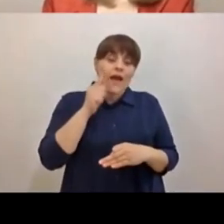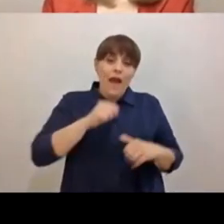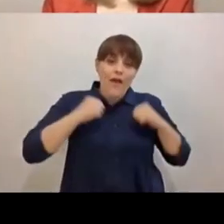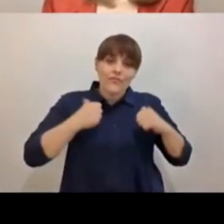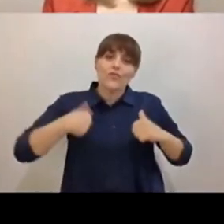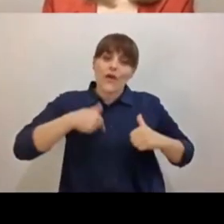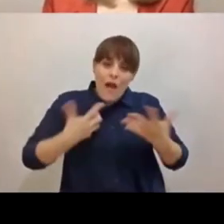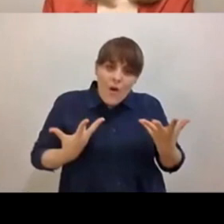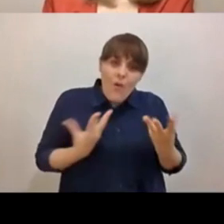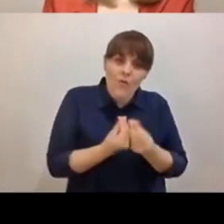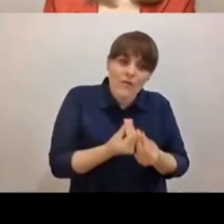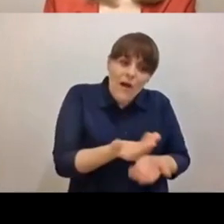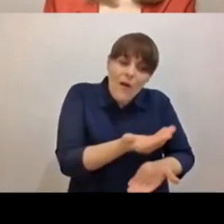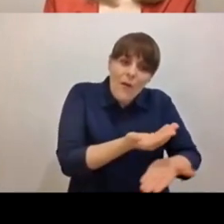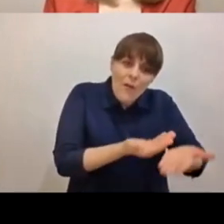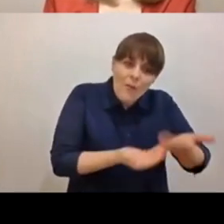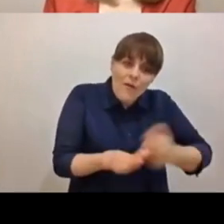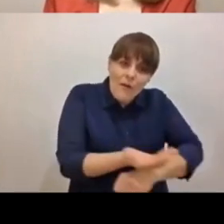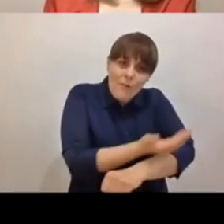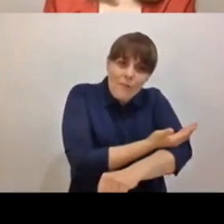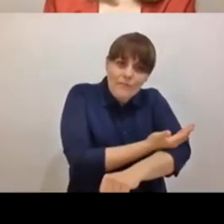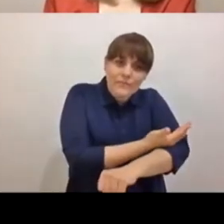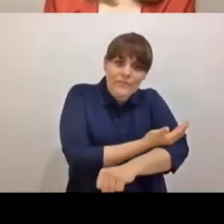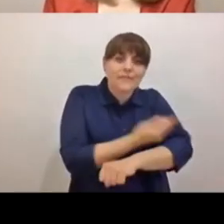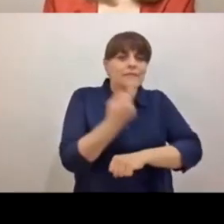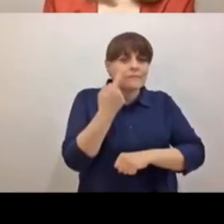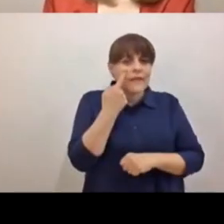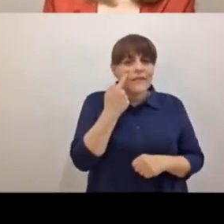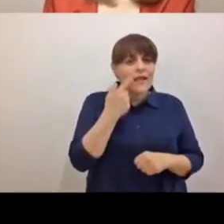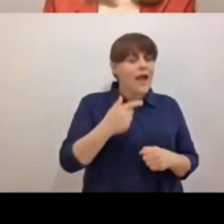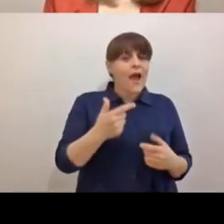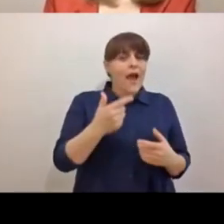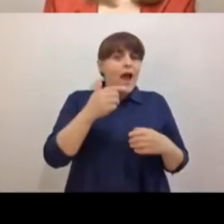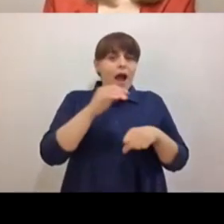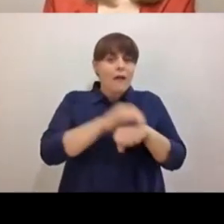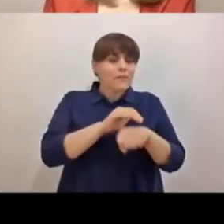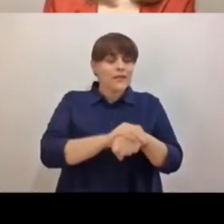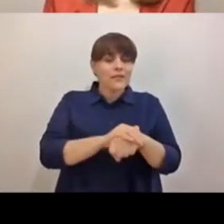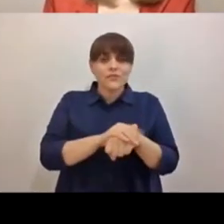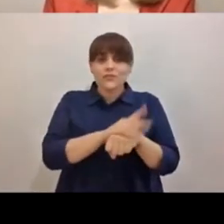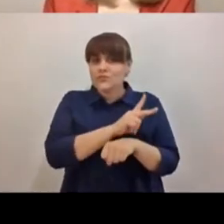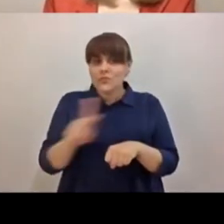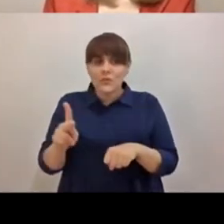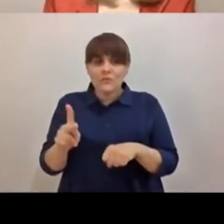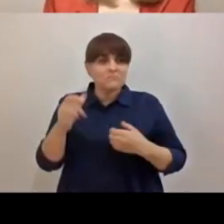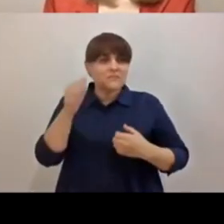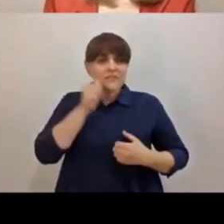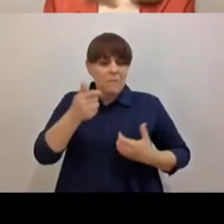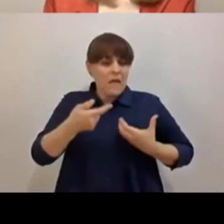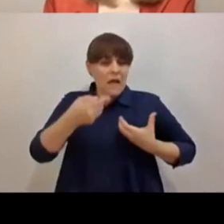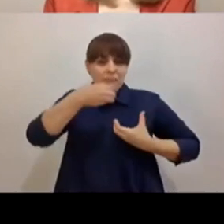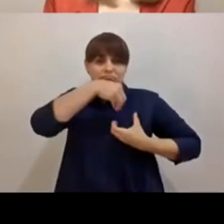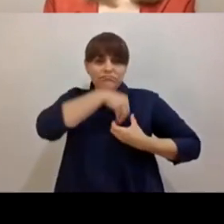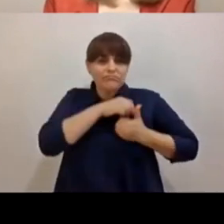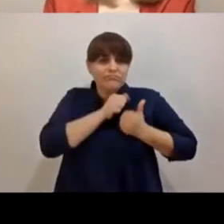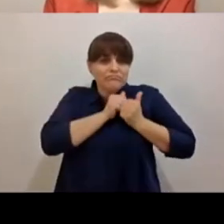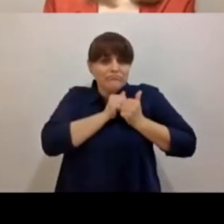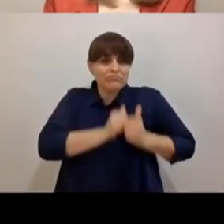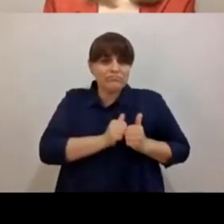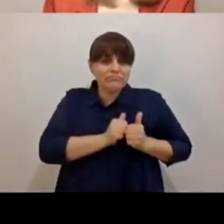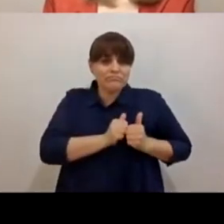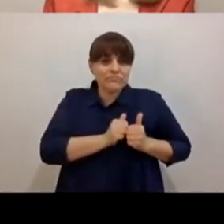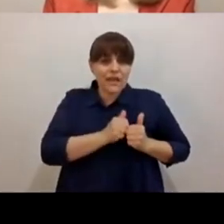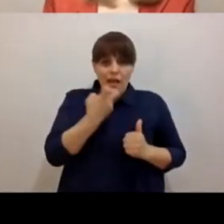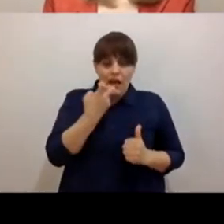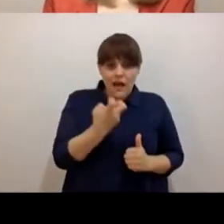los amigos y las amigas moran eternamente en nuestro corazón y que podemos traernos a nuestra experiencia de